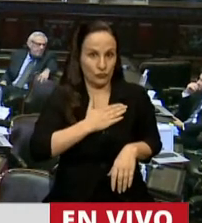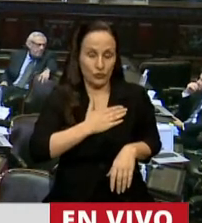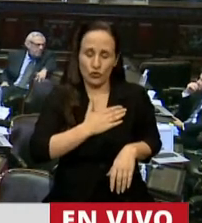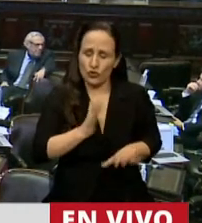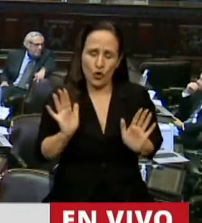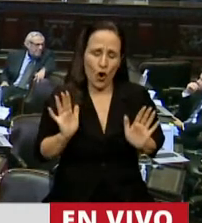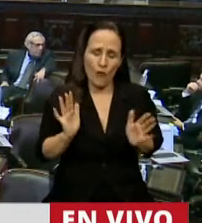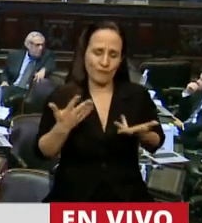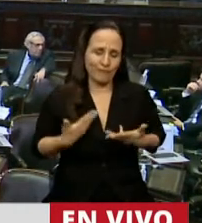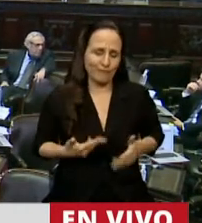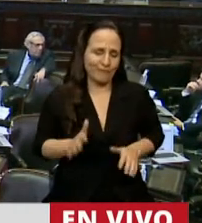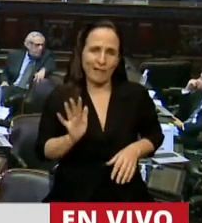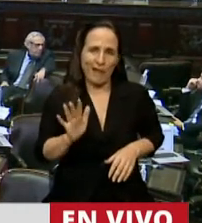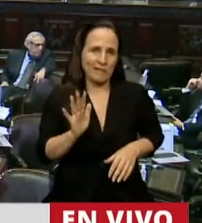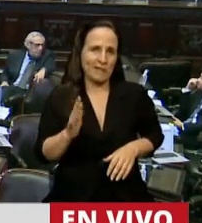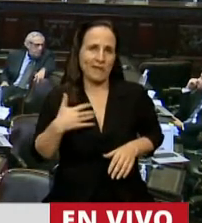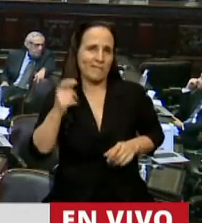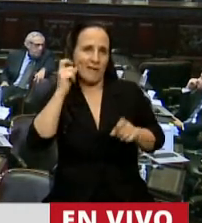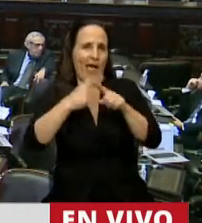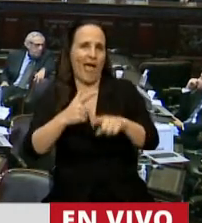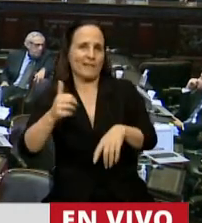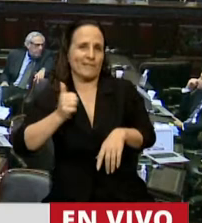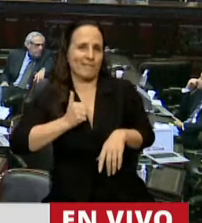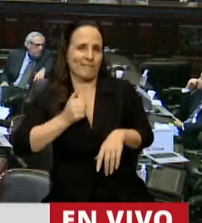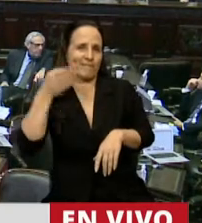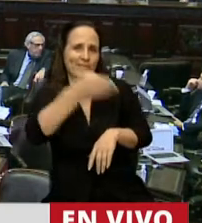humilde soldado, combatiente de Malvinas.